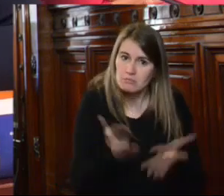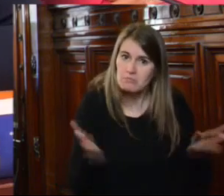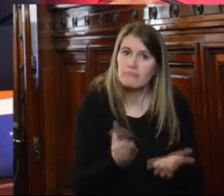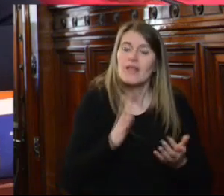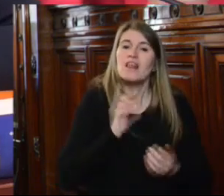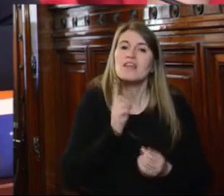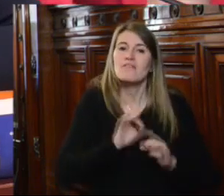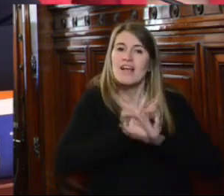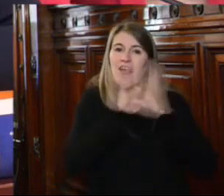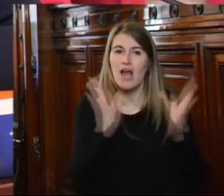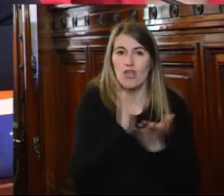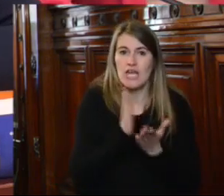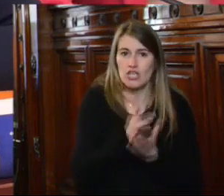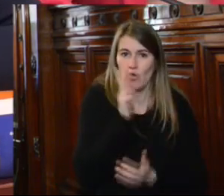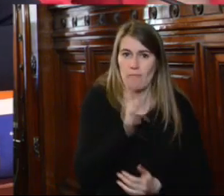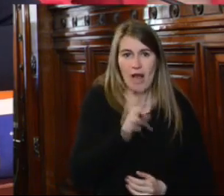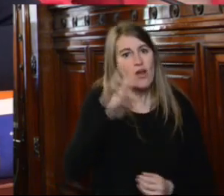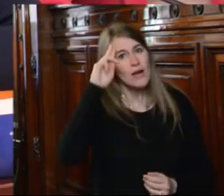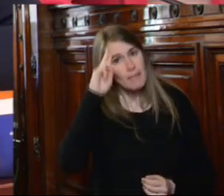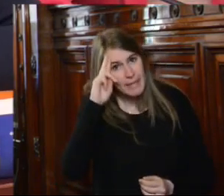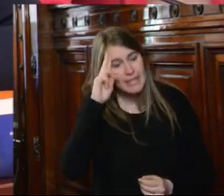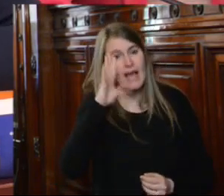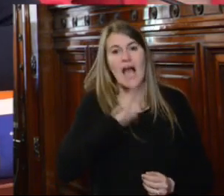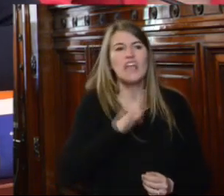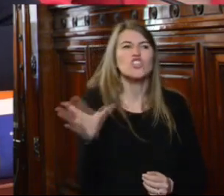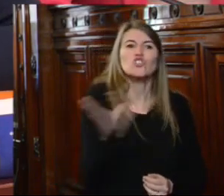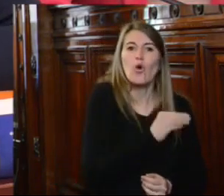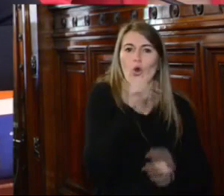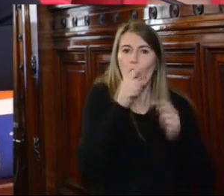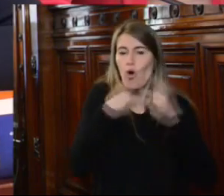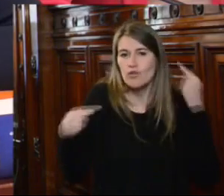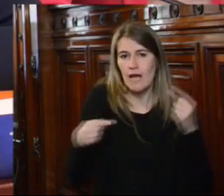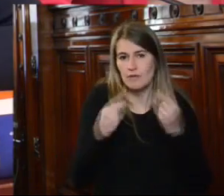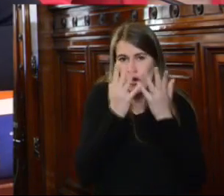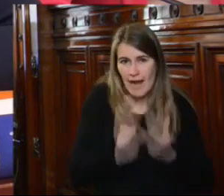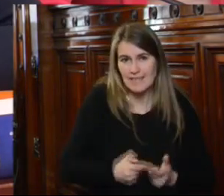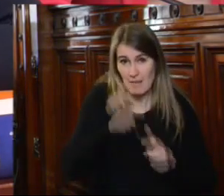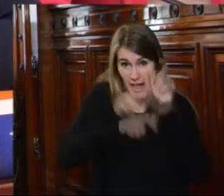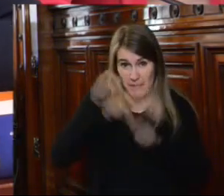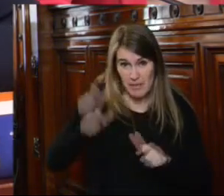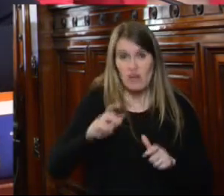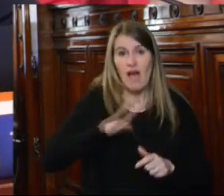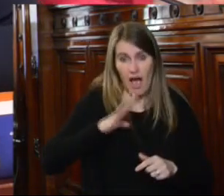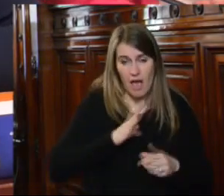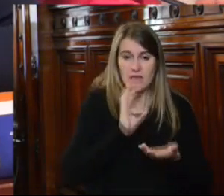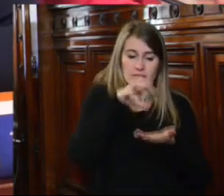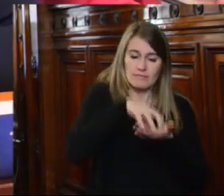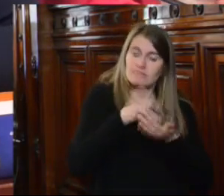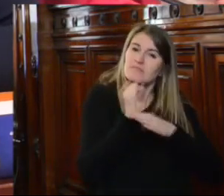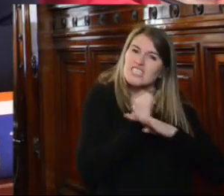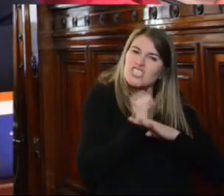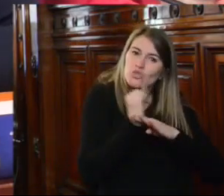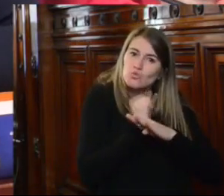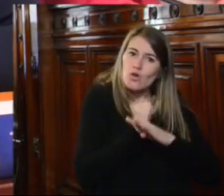de la perspectiva de derechos humanos en todas las políticas públicas. De esta forma se crearon espacios institucionales que permitieron